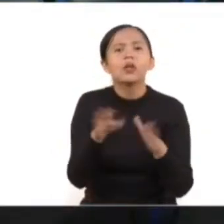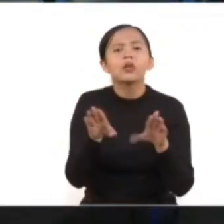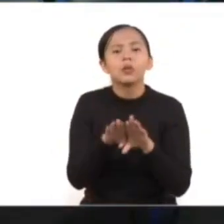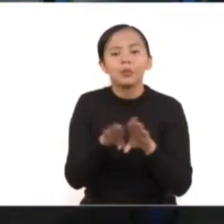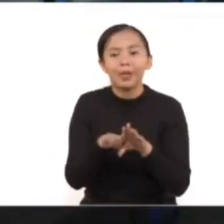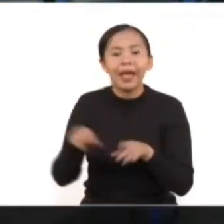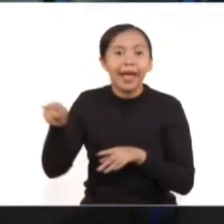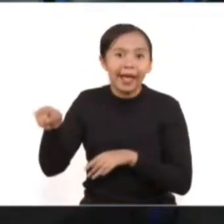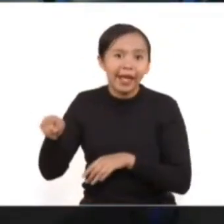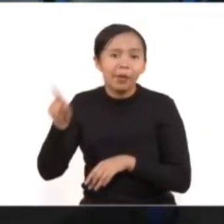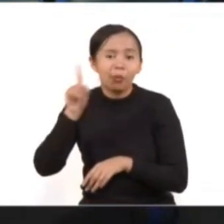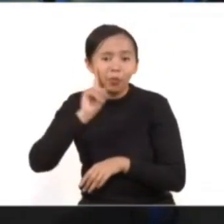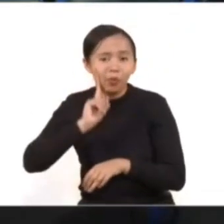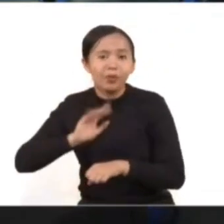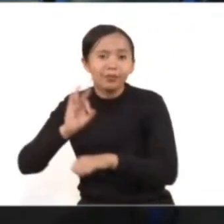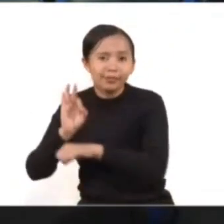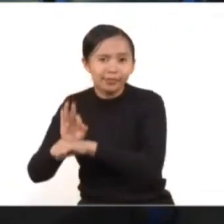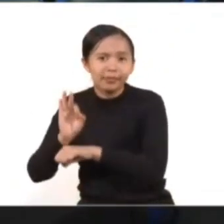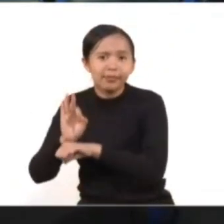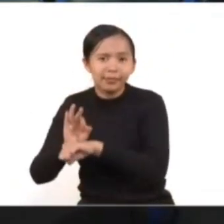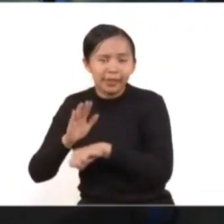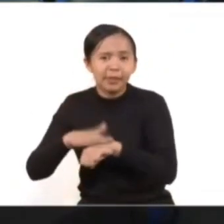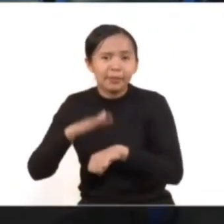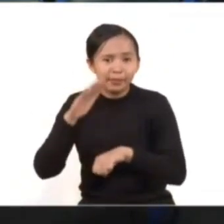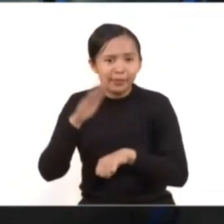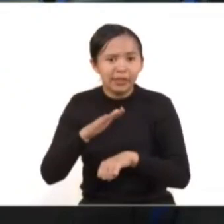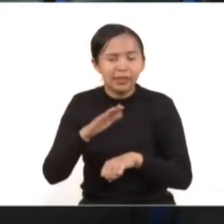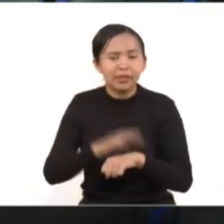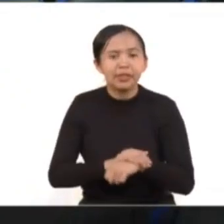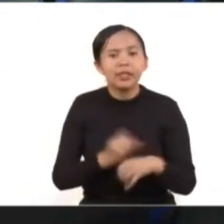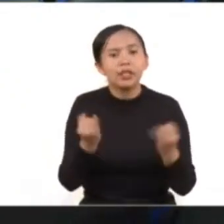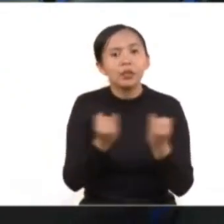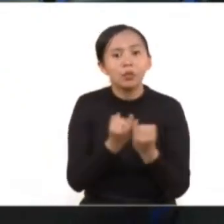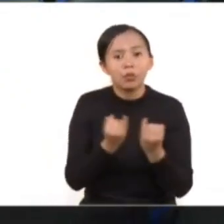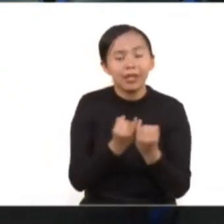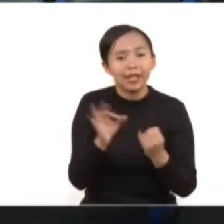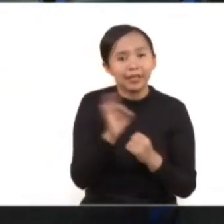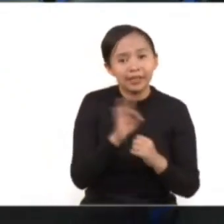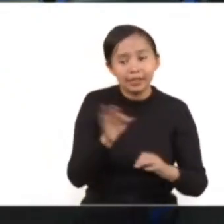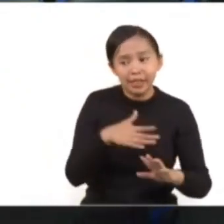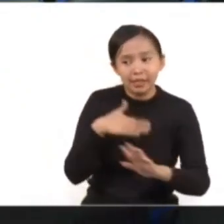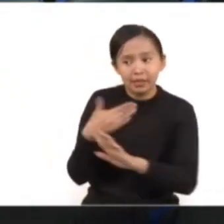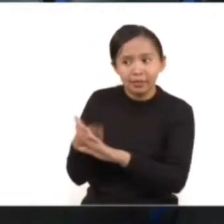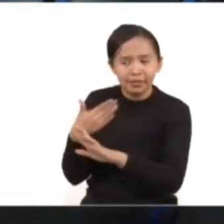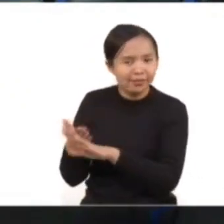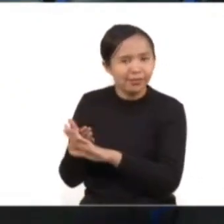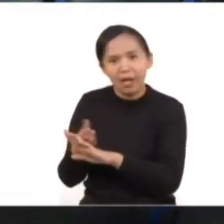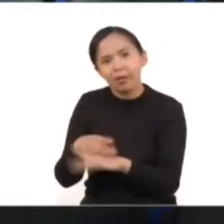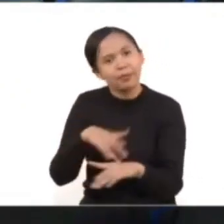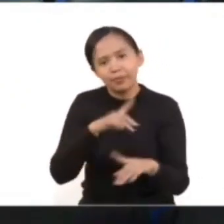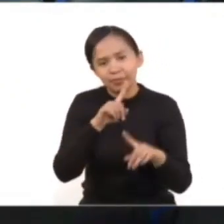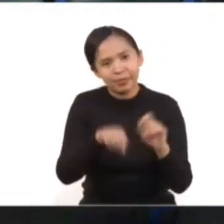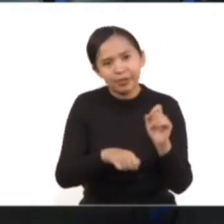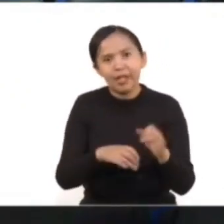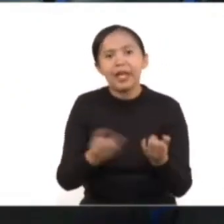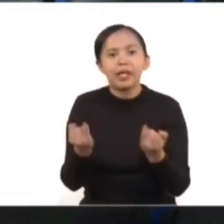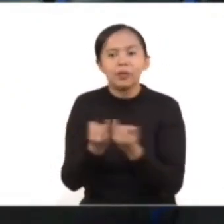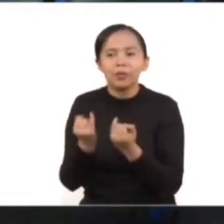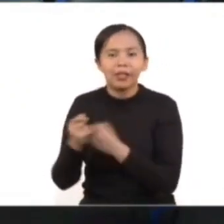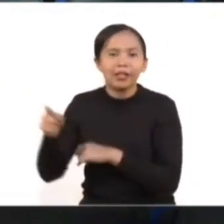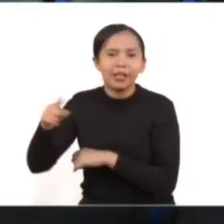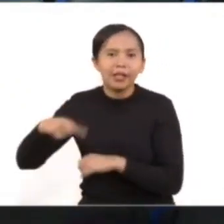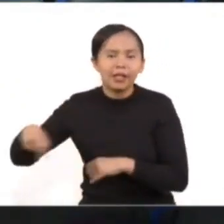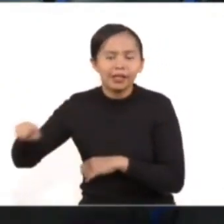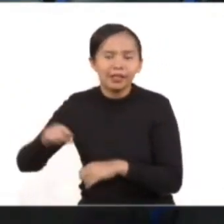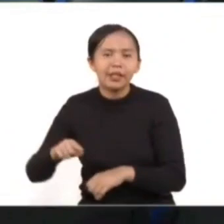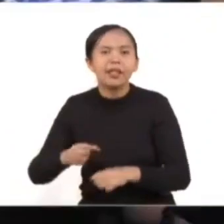seguridad de la víctima, impedir una agresión o violencia que ya está ocurriendo y prevenir la seguridad de